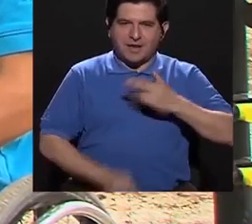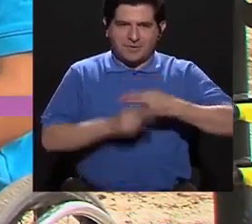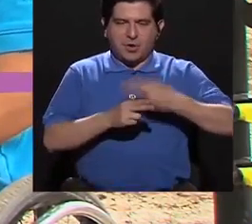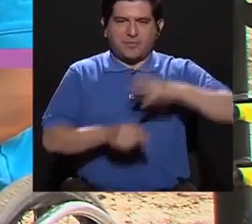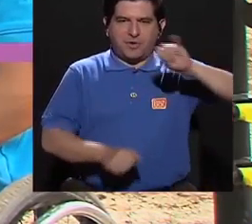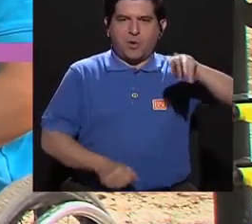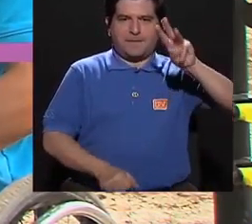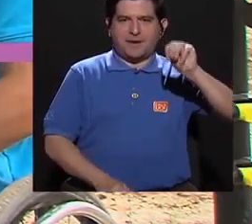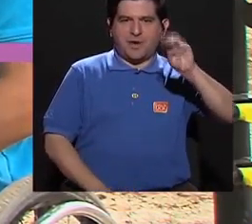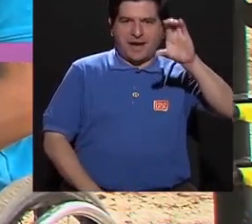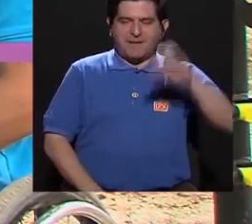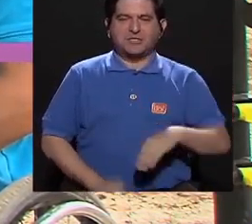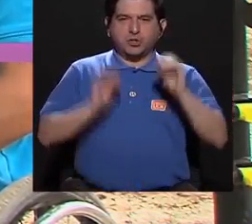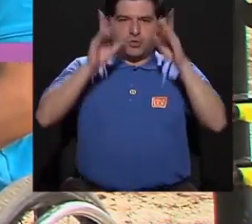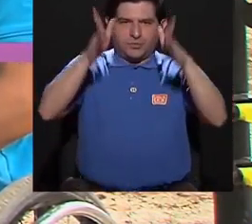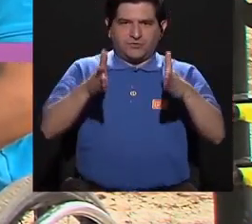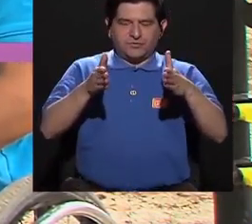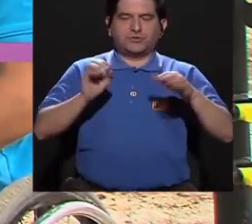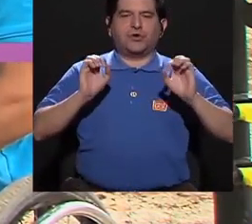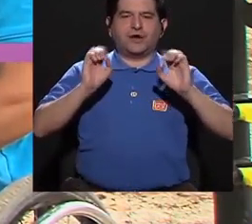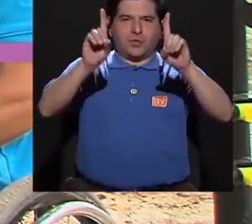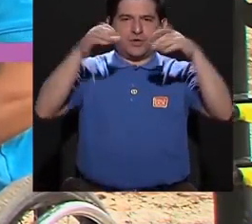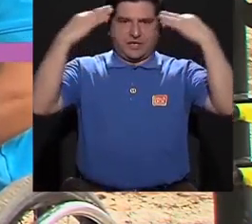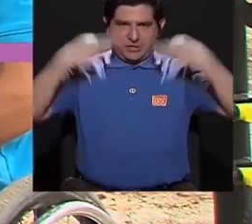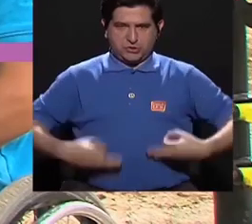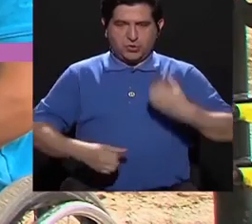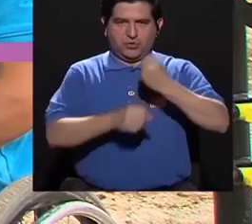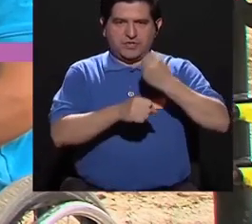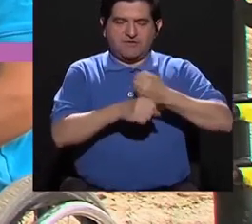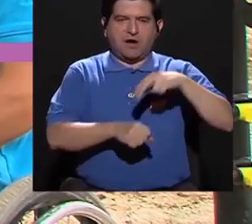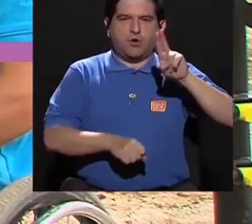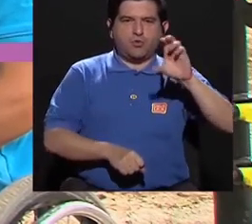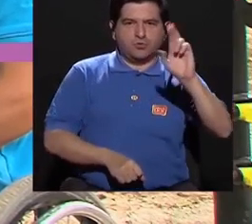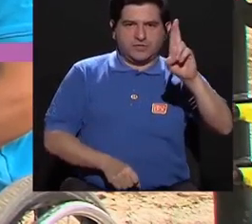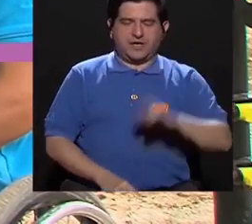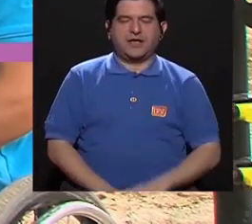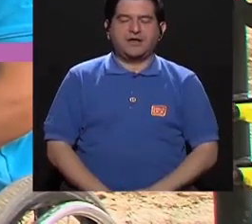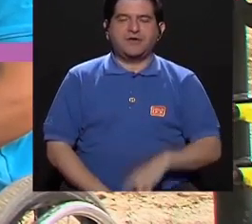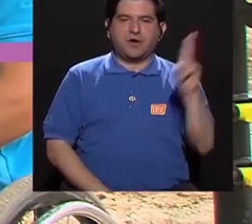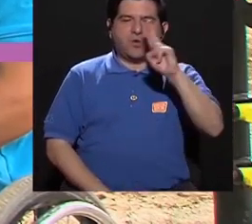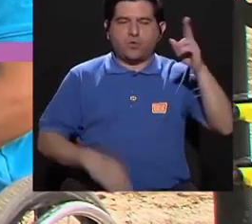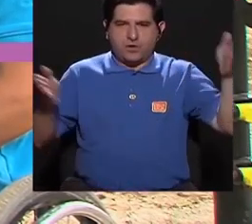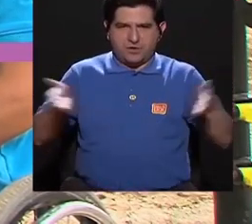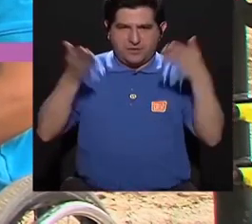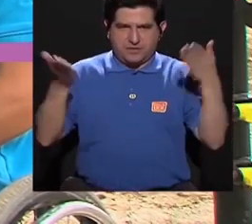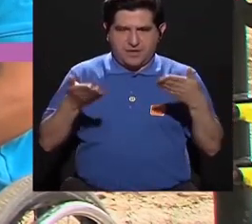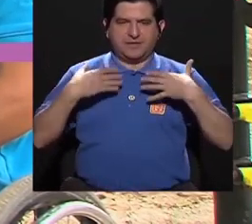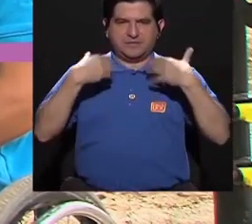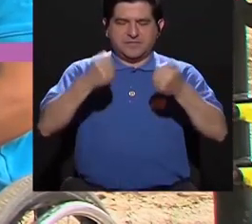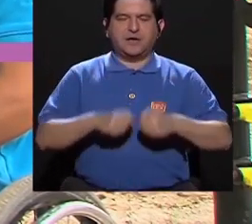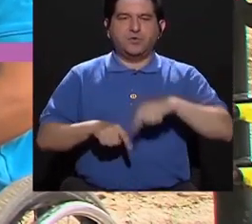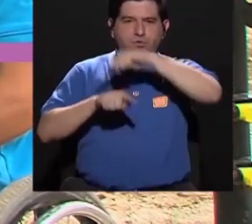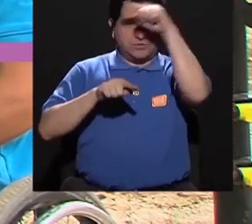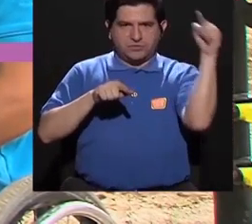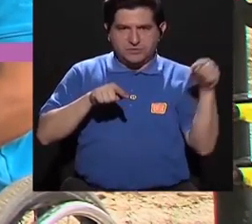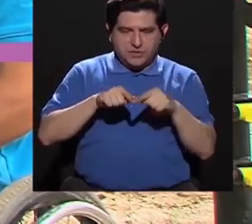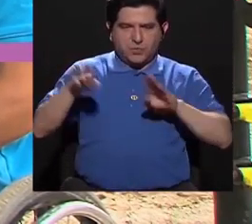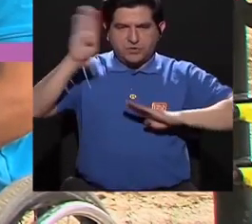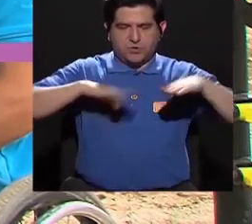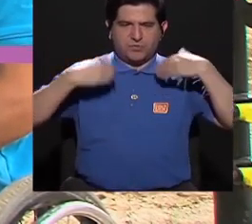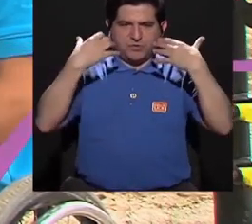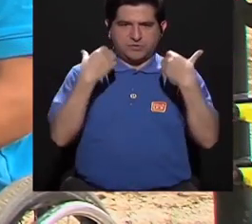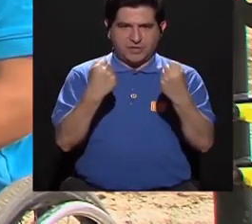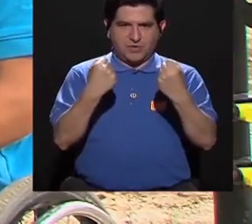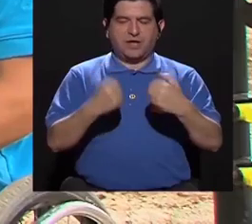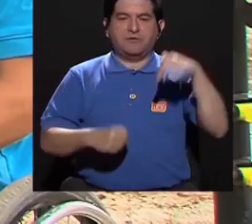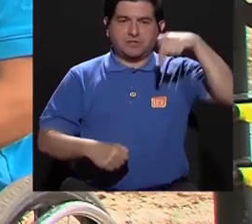Buenas, mi nombre es Juan Manuel Camacho, soy profesor de Educación Física, trabajo en la Universidad de Costa Rica en la Unidad de Promoción de la Salud. Hoy estamos en los circuitos biosaludables y